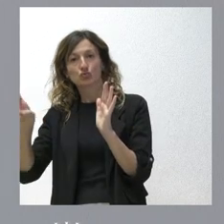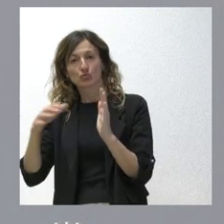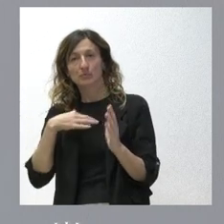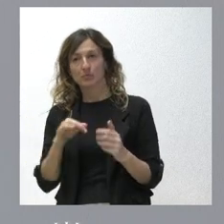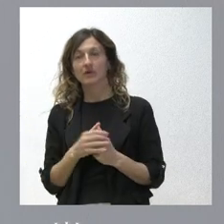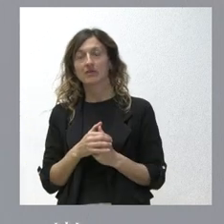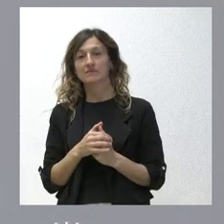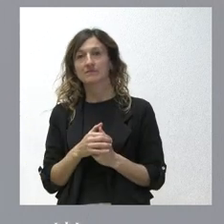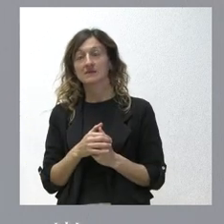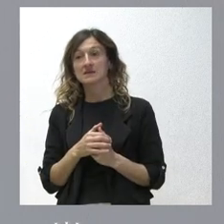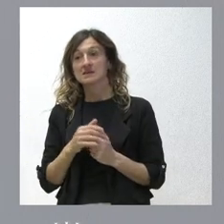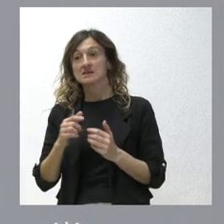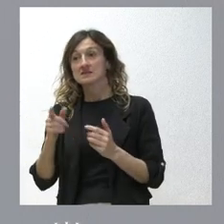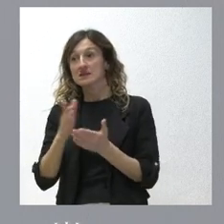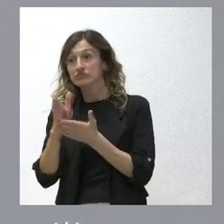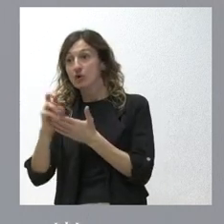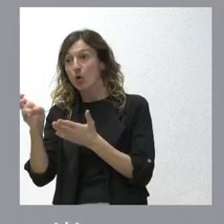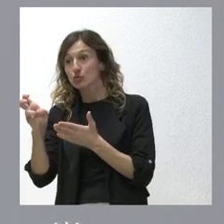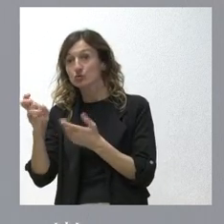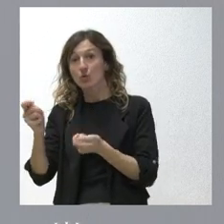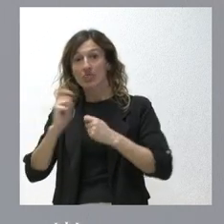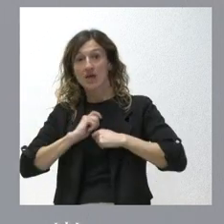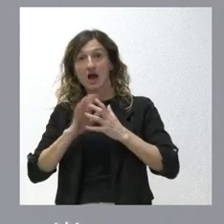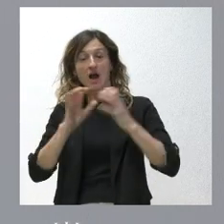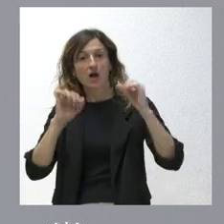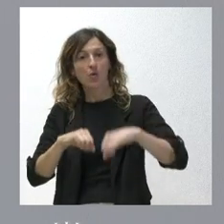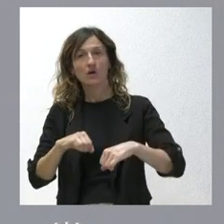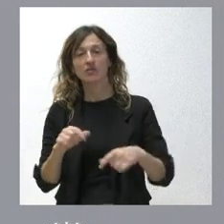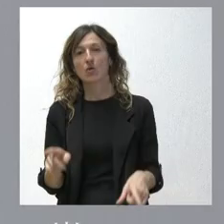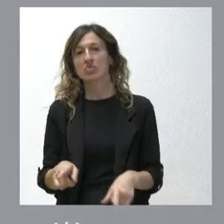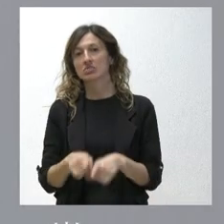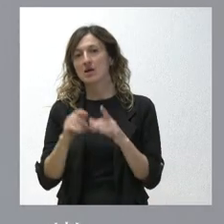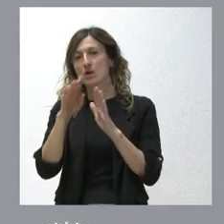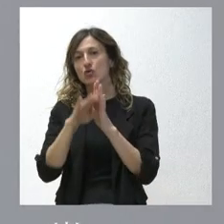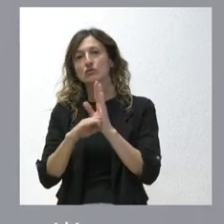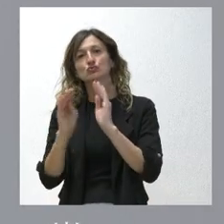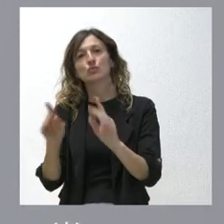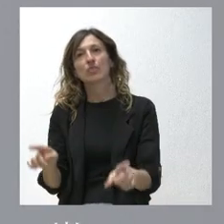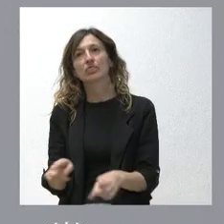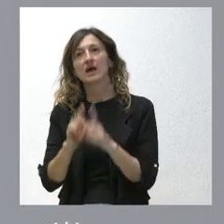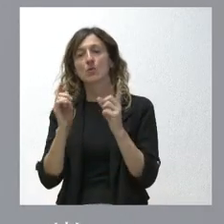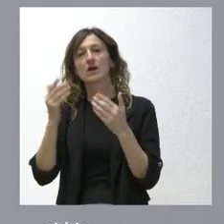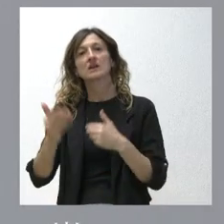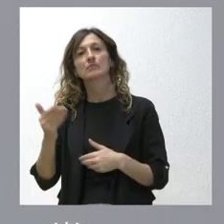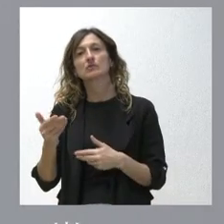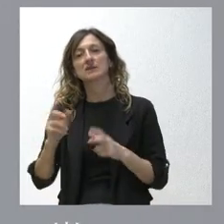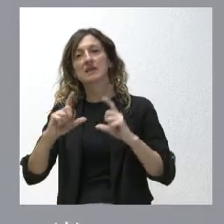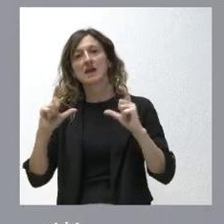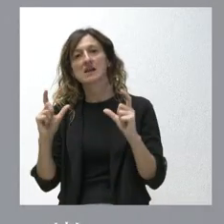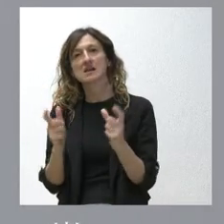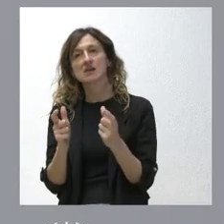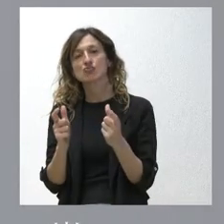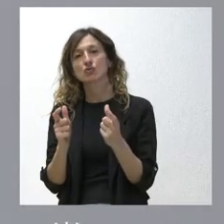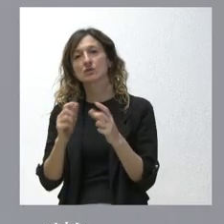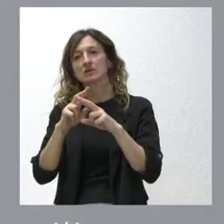esas fórmulas nos alcanzan un acuerdo me parece a mí que lo menos importante es en qué condiciones o circunstancias nos reunimos lo importante es que lo hagamos y que